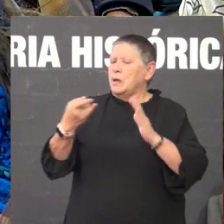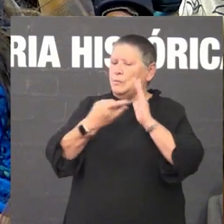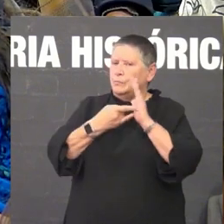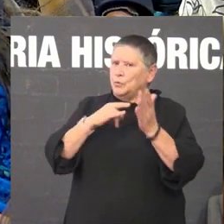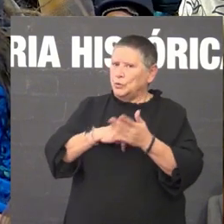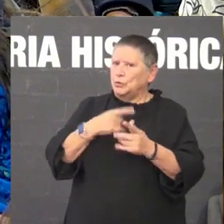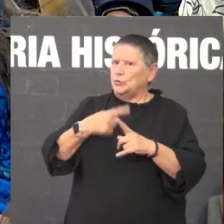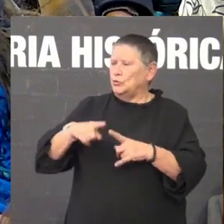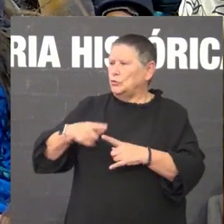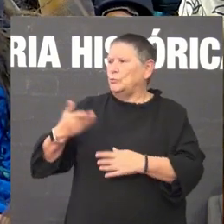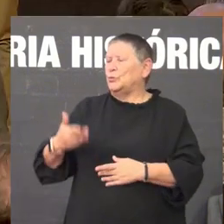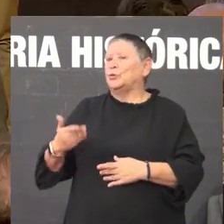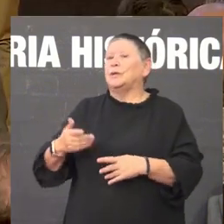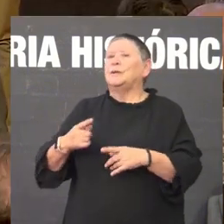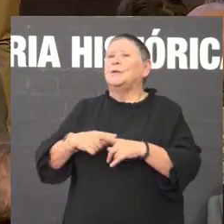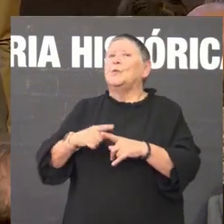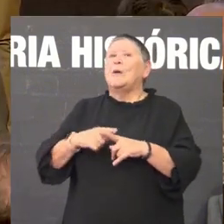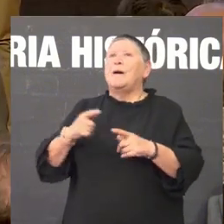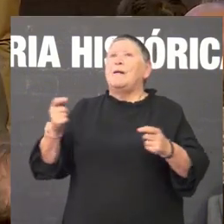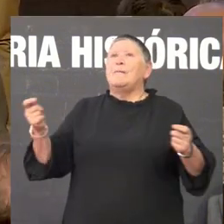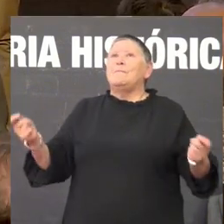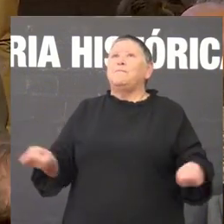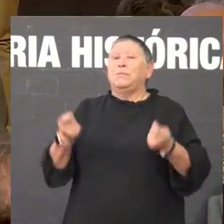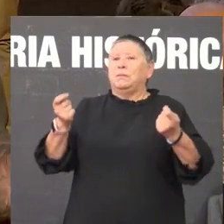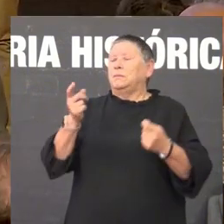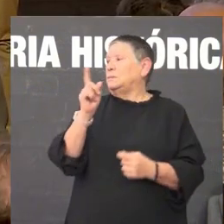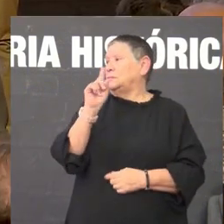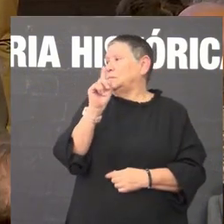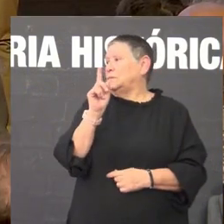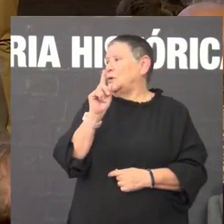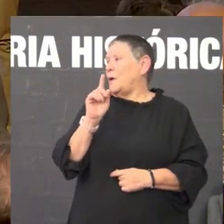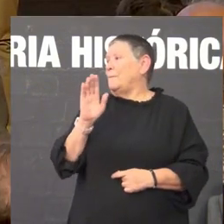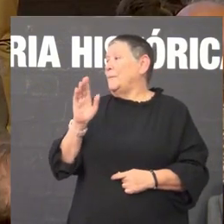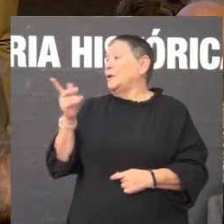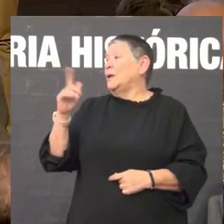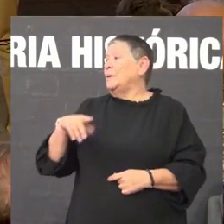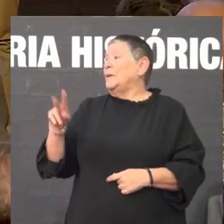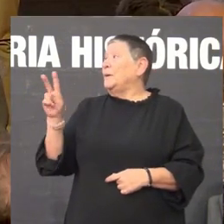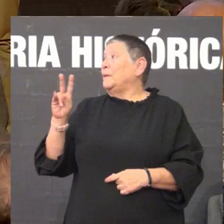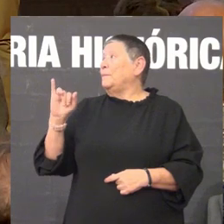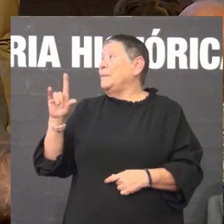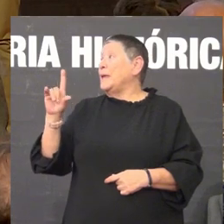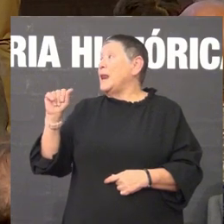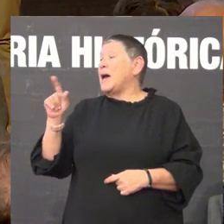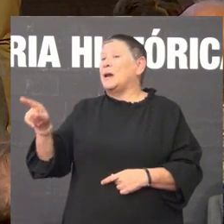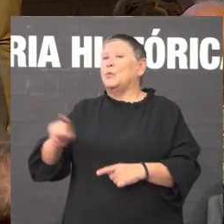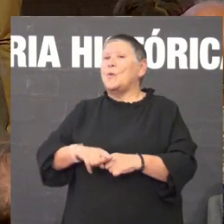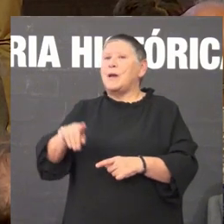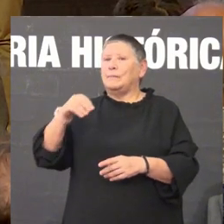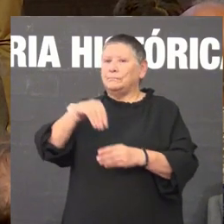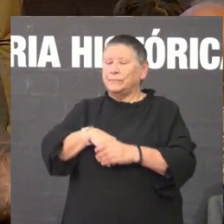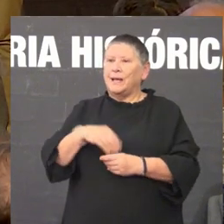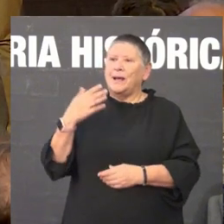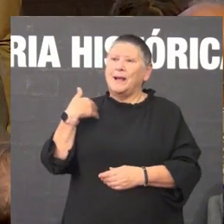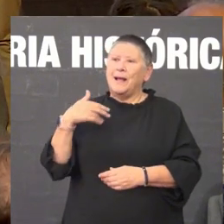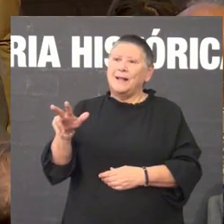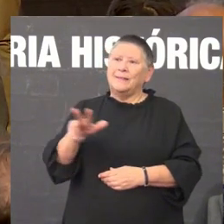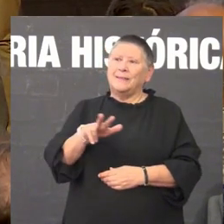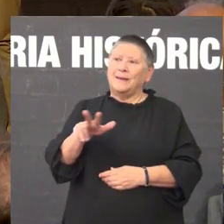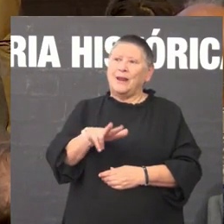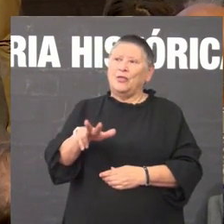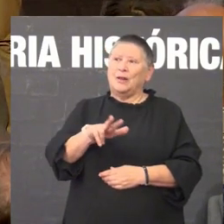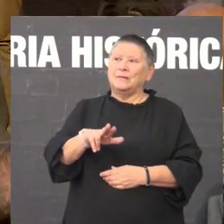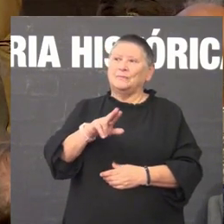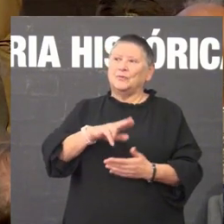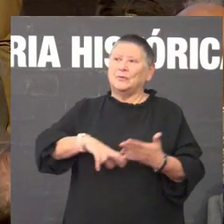importantes que non chegaron até nos é unha figura fundamental tamén Ramón Vilar Ponte para entender o nacionalismo galego de preguerra que moitas veces tendese